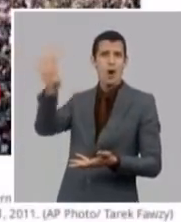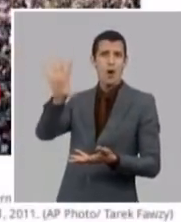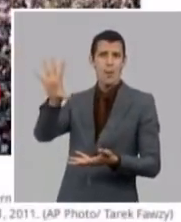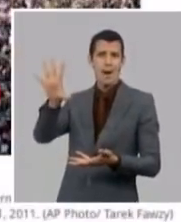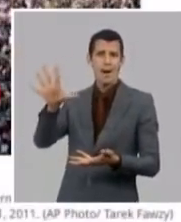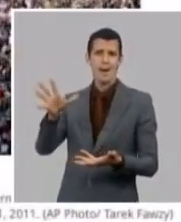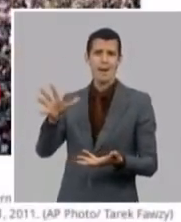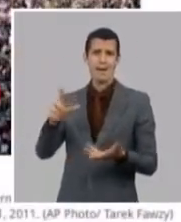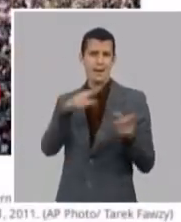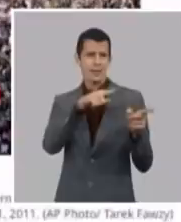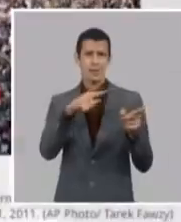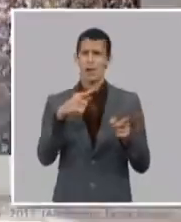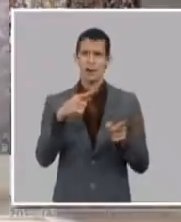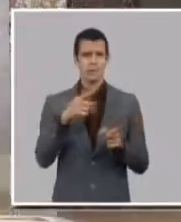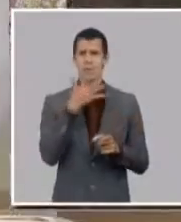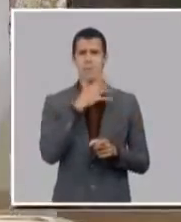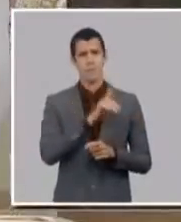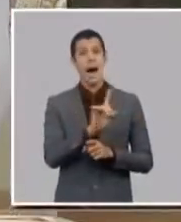ponen con